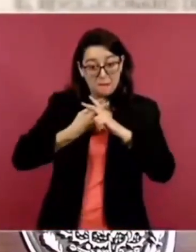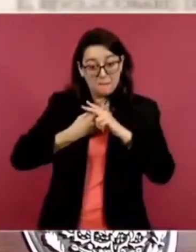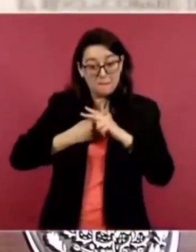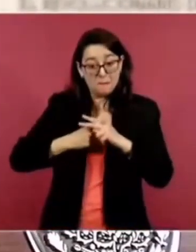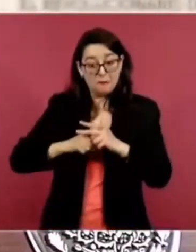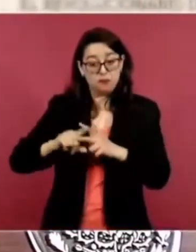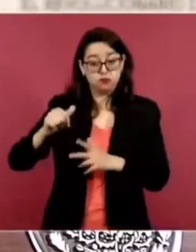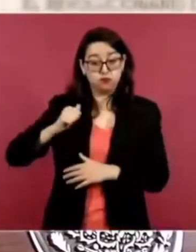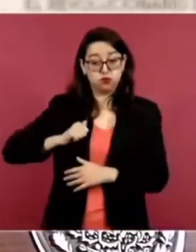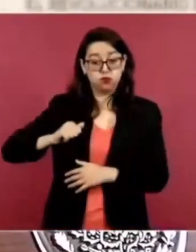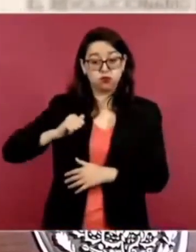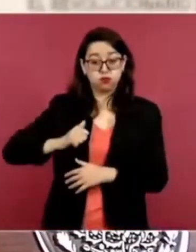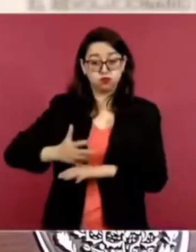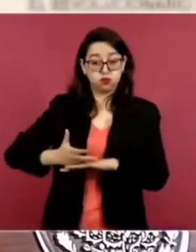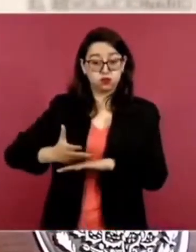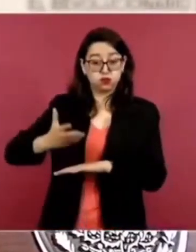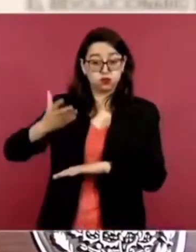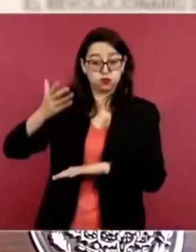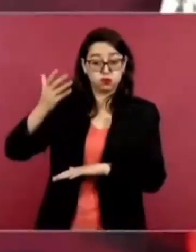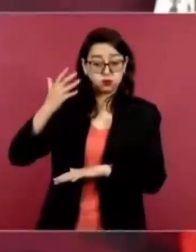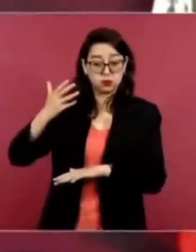Yo tenía 5 años.